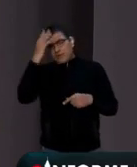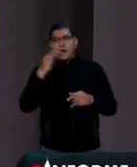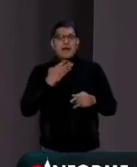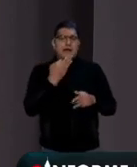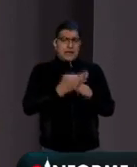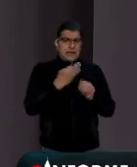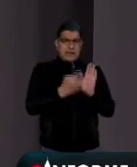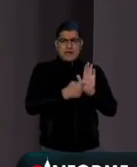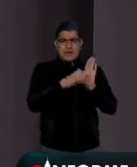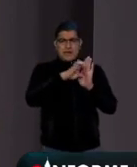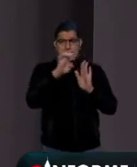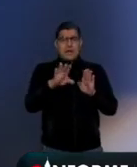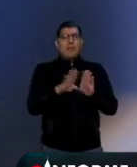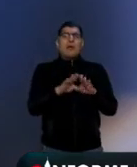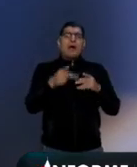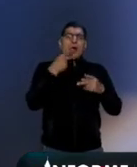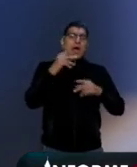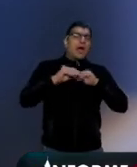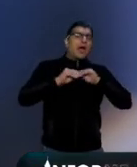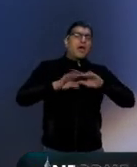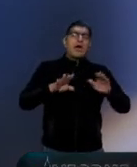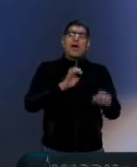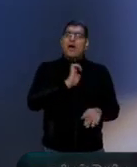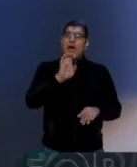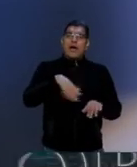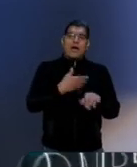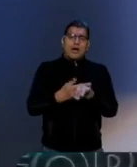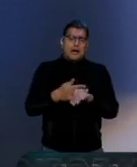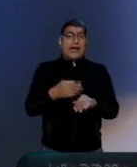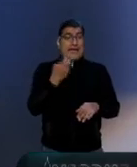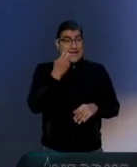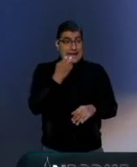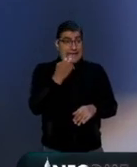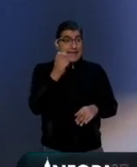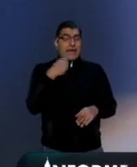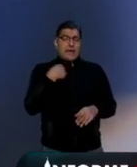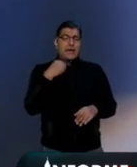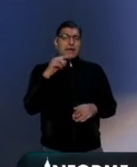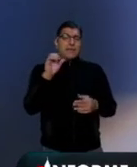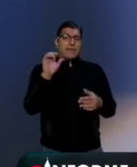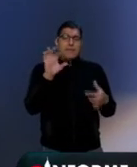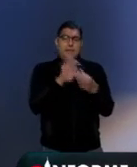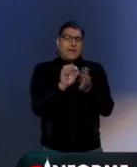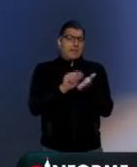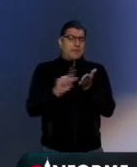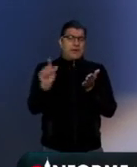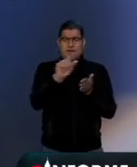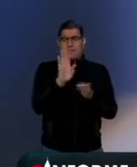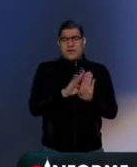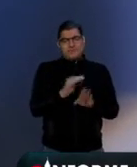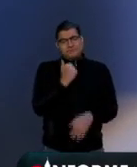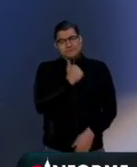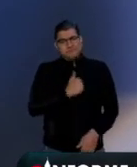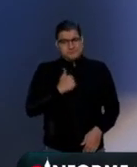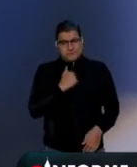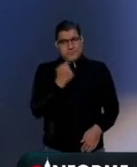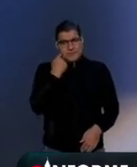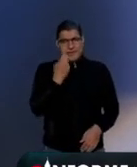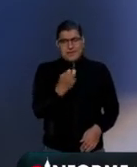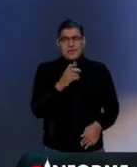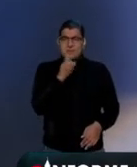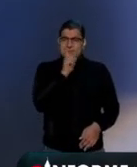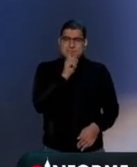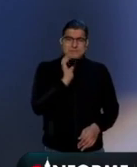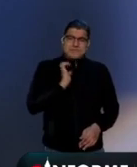ejemplo de esto justo del discurso de odio. Traigo justamente esto, es un tuit muy desafortunado, por llamarlo de alguna manera, la verdad es que es una